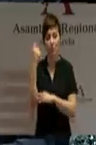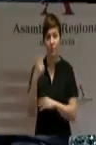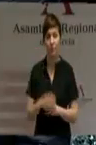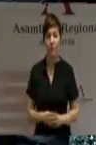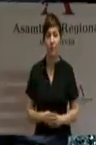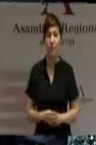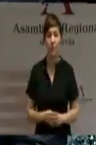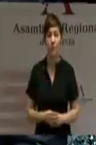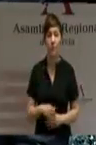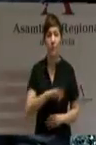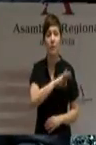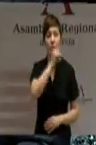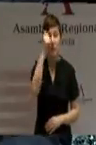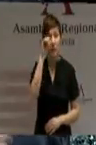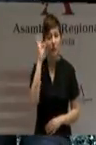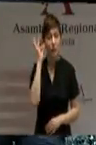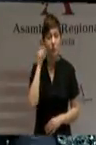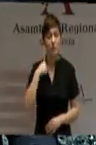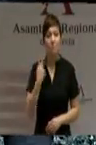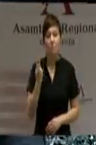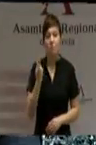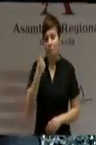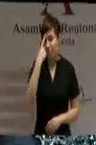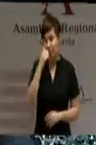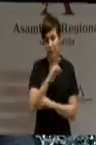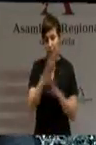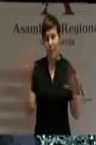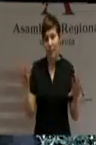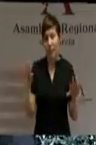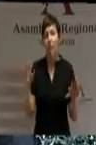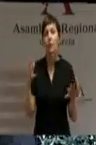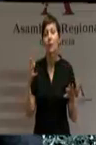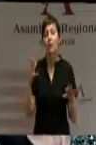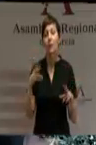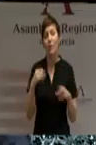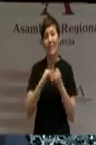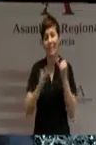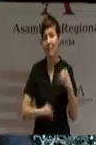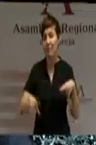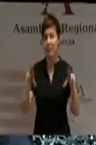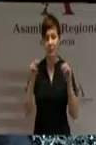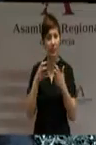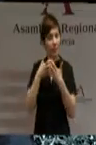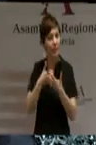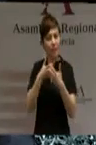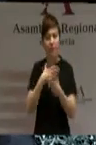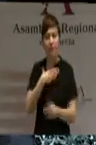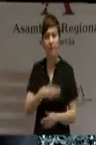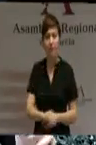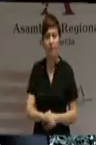Señorías, estoy convencido de que vamos a ganar la batalla a la crisis y, de la mano del presidente Garres,